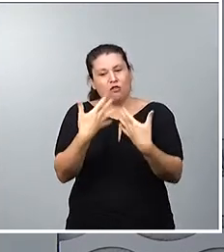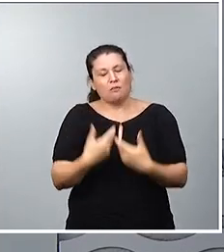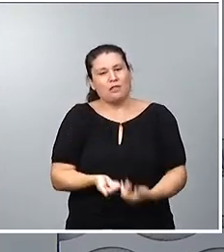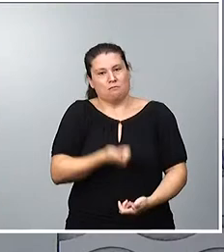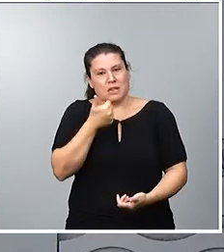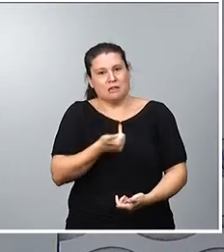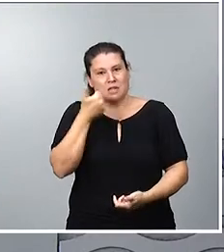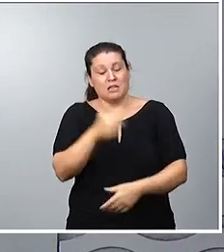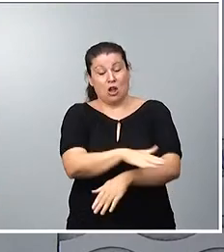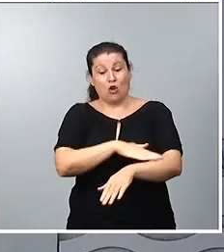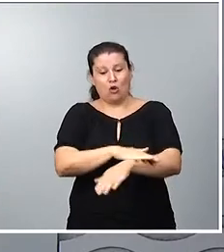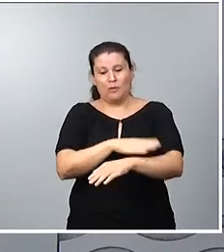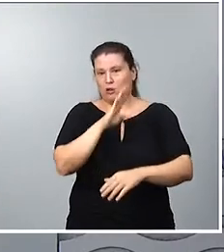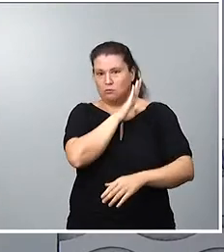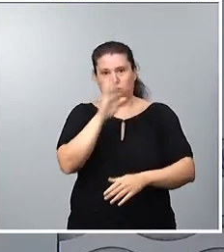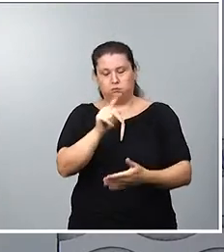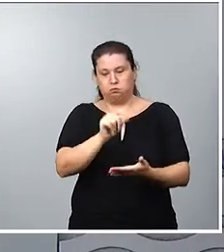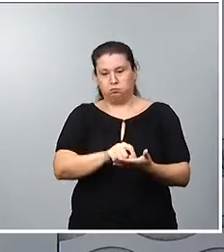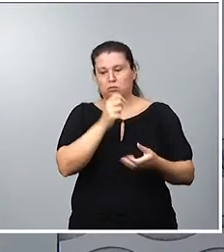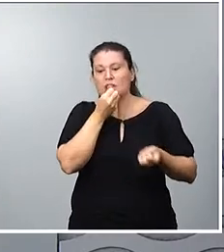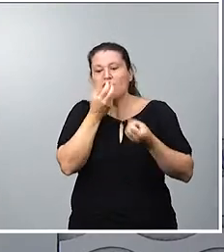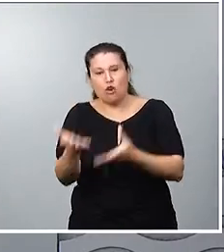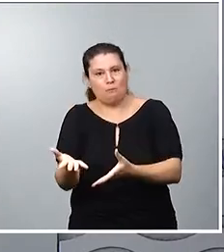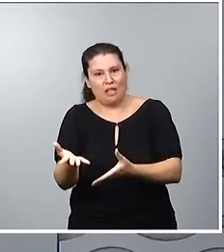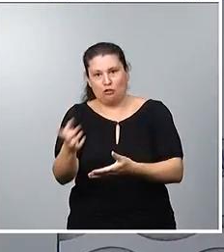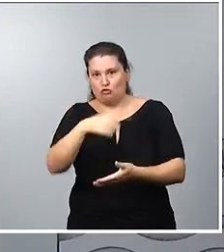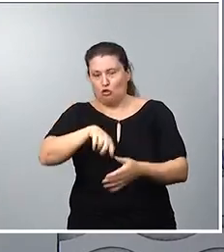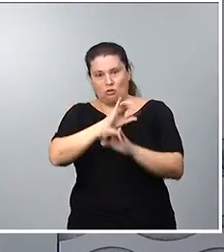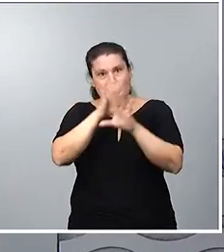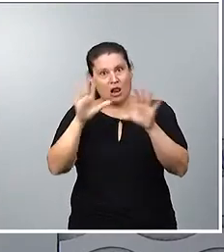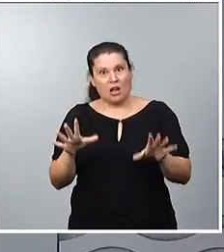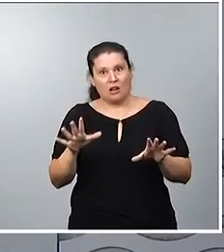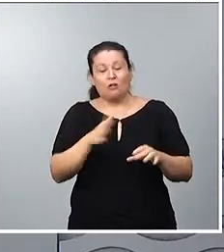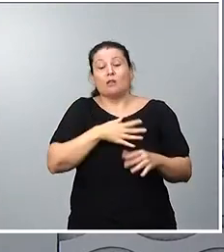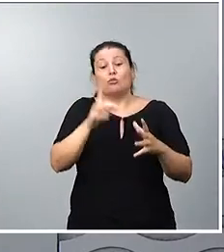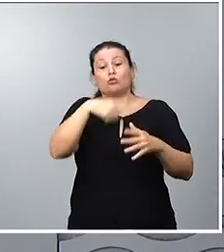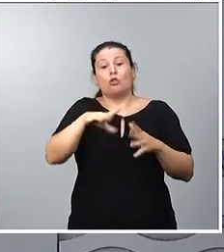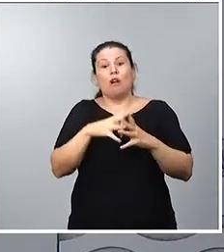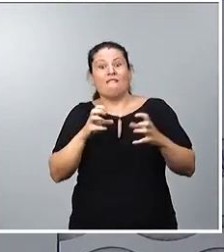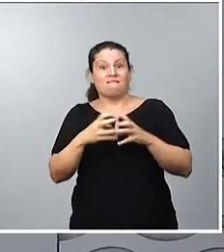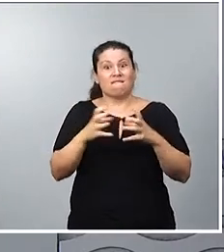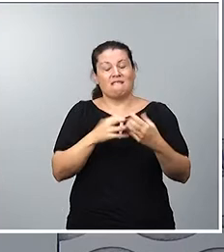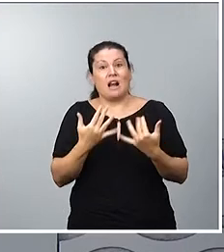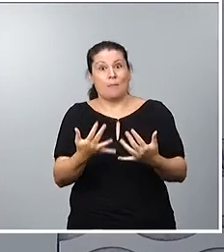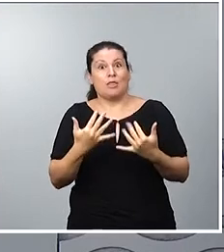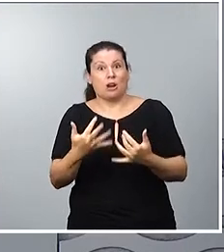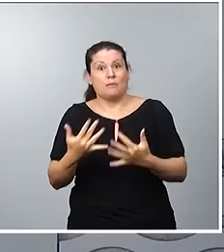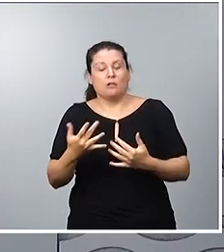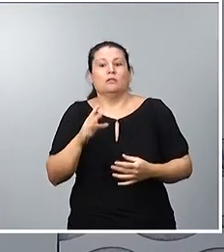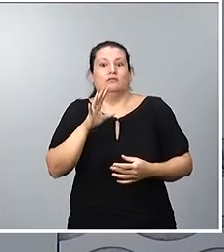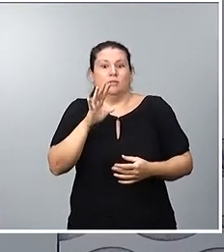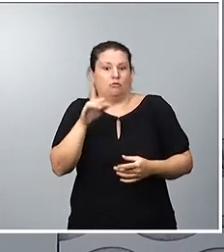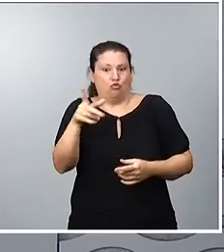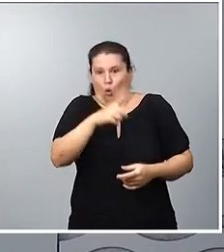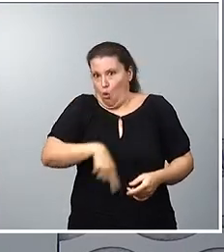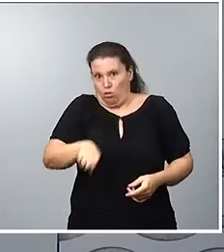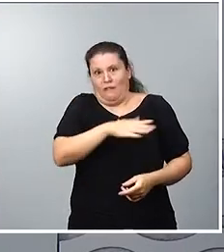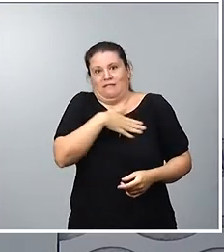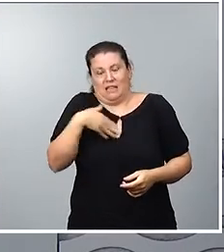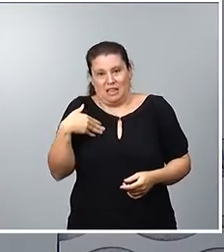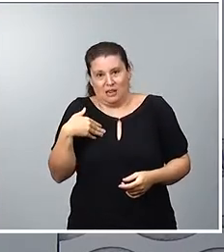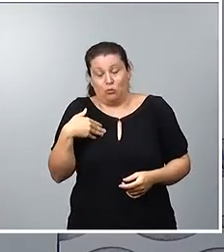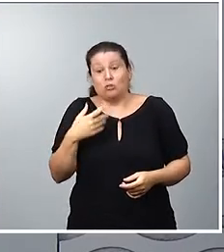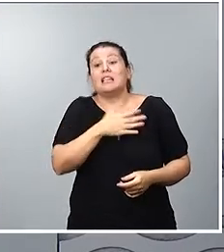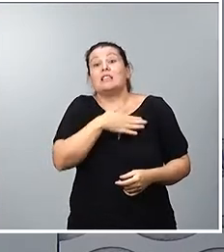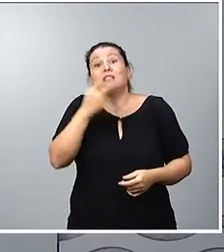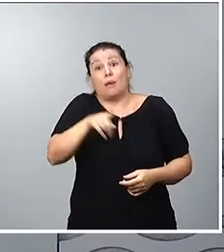gobierno se la proporciona de inmediato, que todos desearíamos que fuera más rápido, en fin, y todos más uno desearíamos que no se